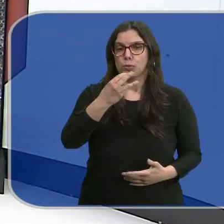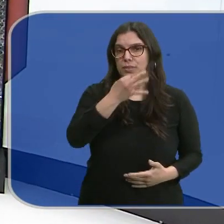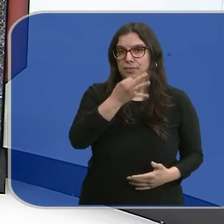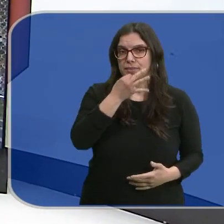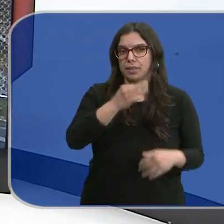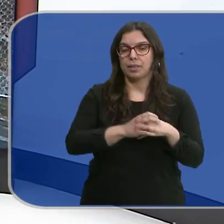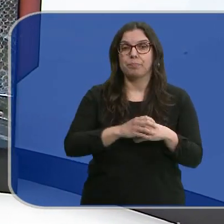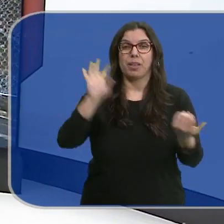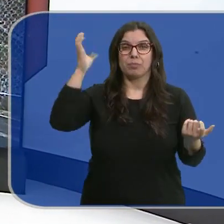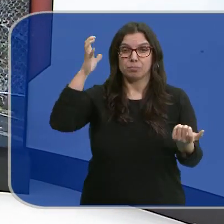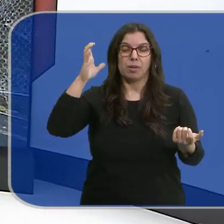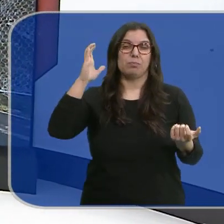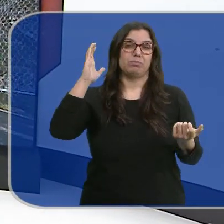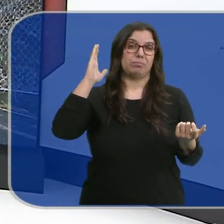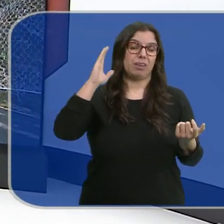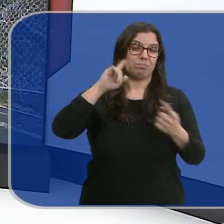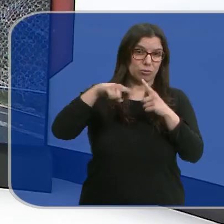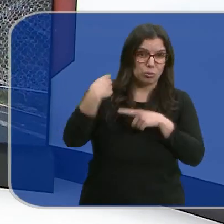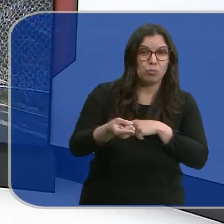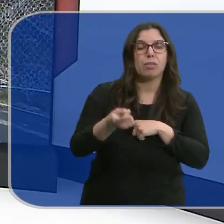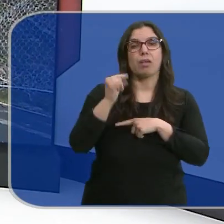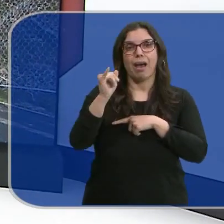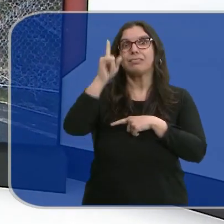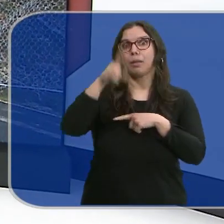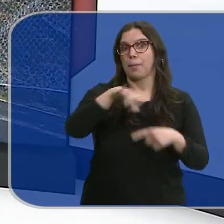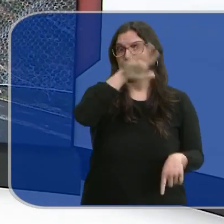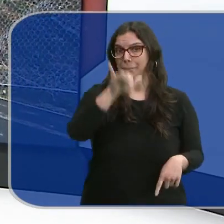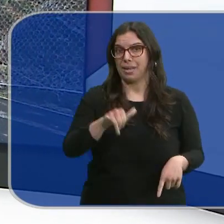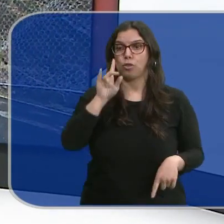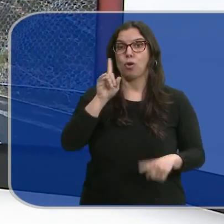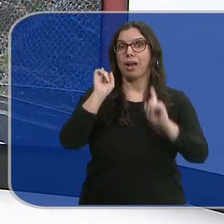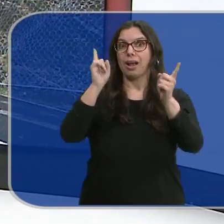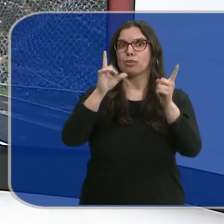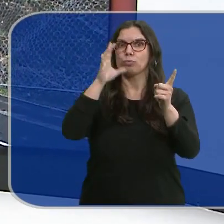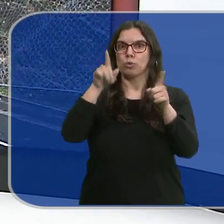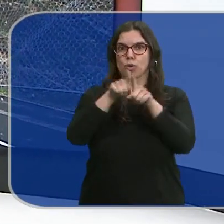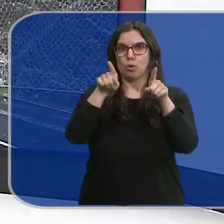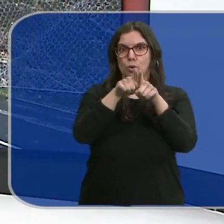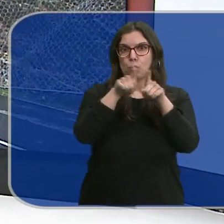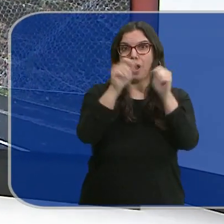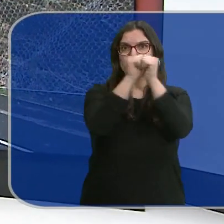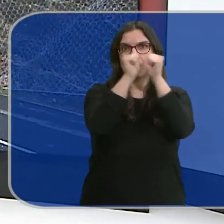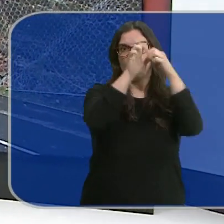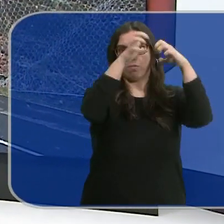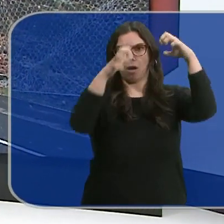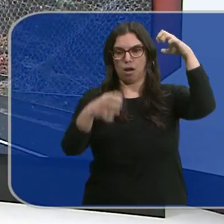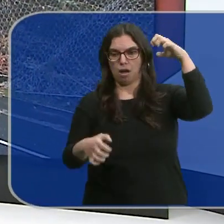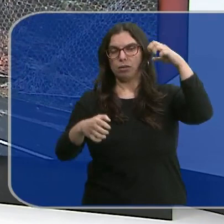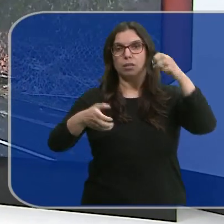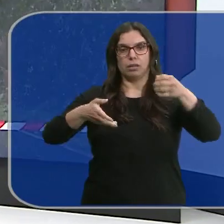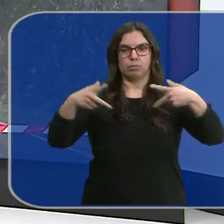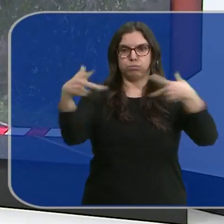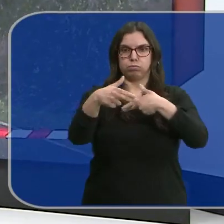Buenas tardes, inclemencias meteorológicas que han tenido consecuencias también en el Bierzo. En este caso provocando un desprendimiento de rocas que ha dejado